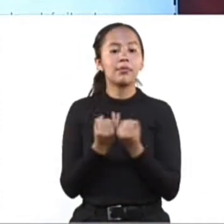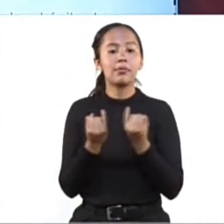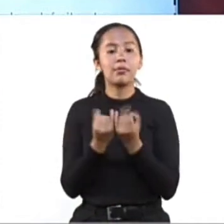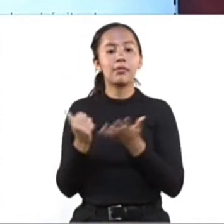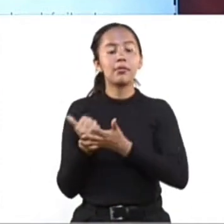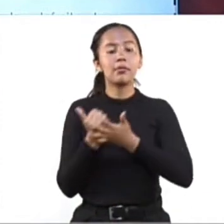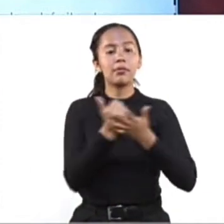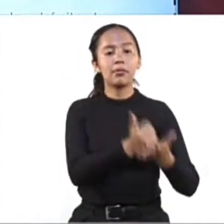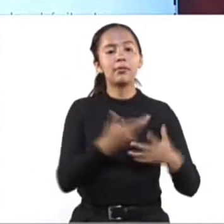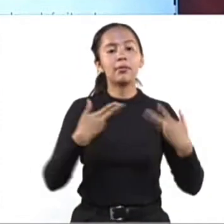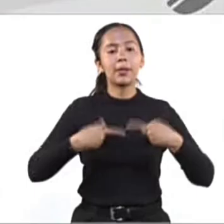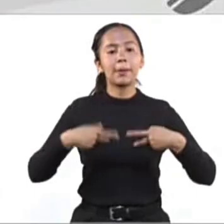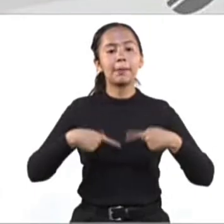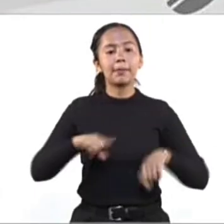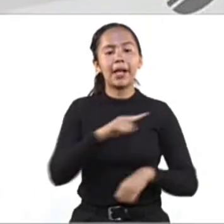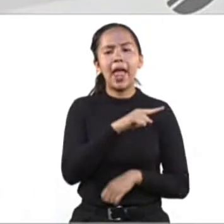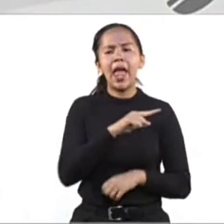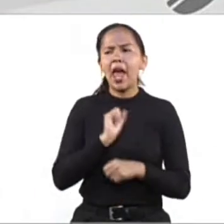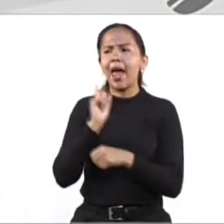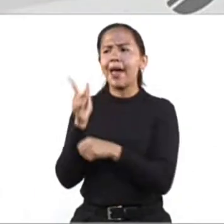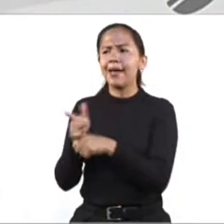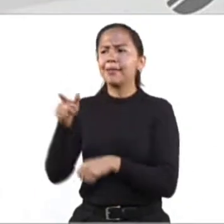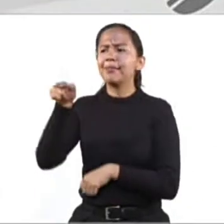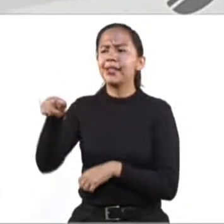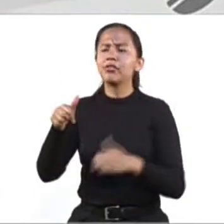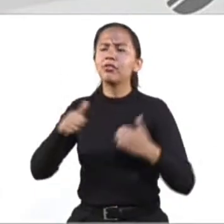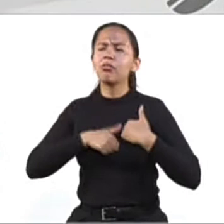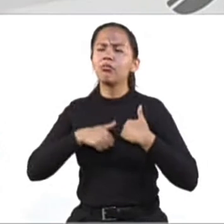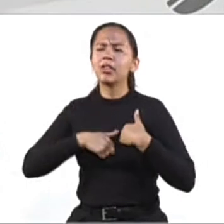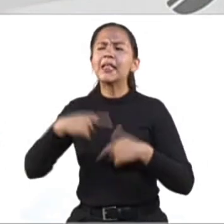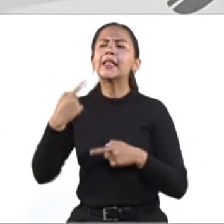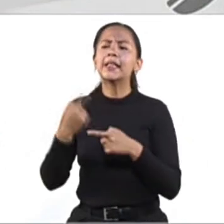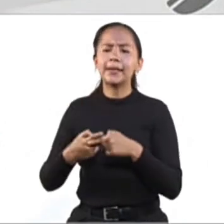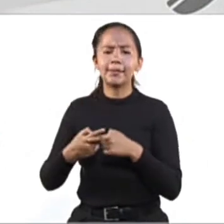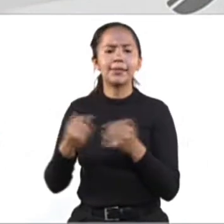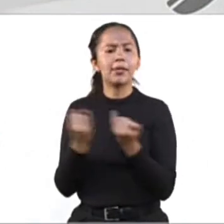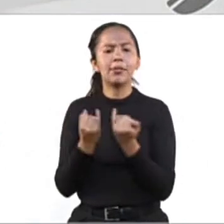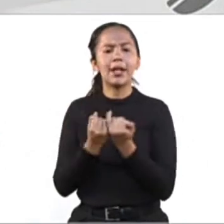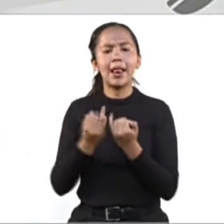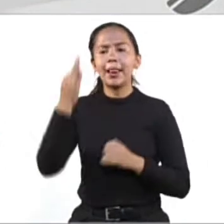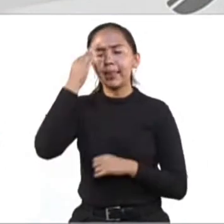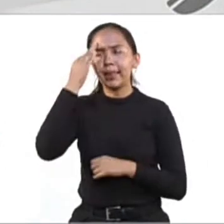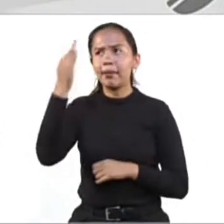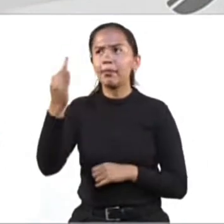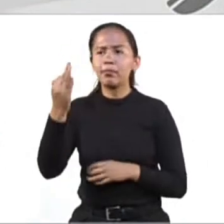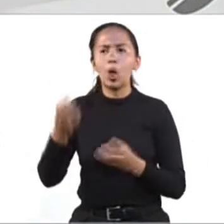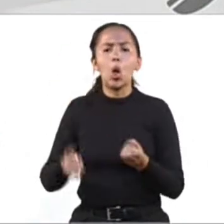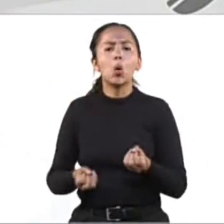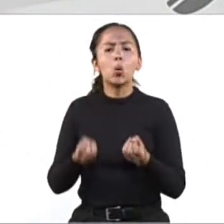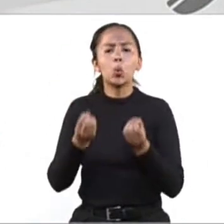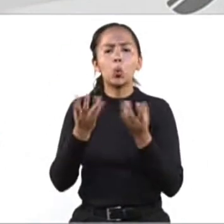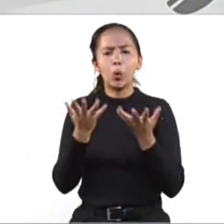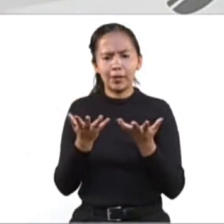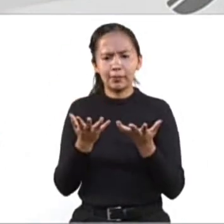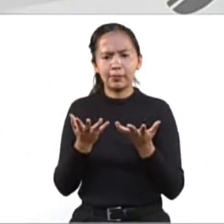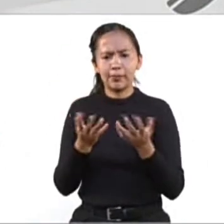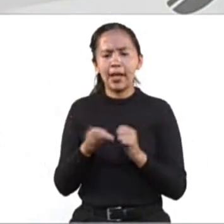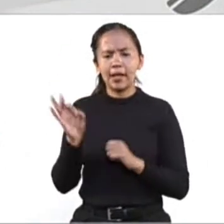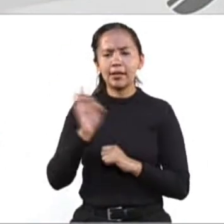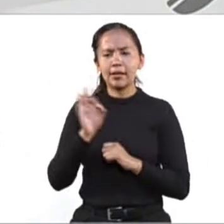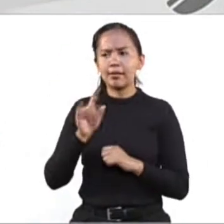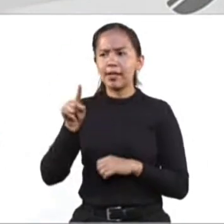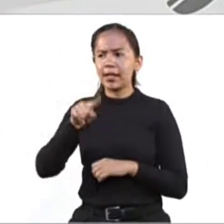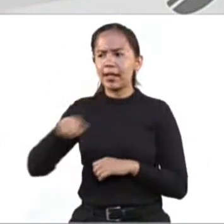identificar la autoridad responsable y los tiempos, que es otra información fundamental. ¿Cuánto tarda o cuánto tiempo le toma a una